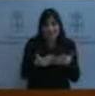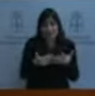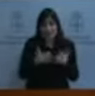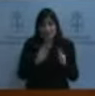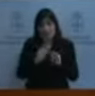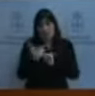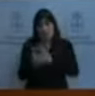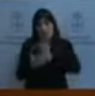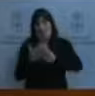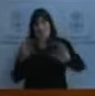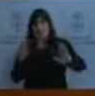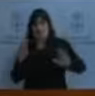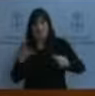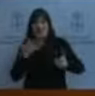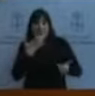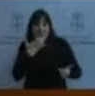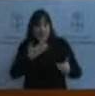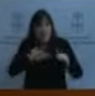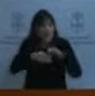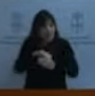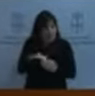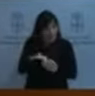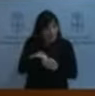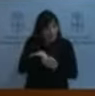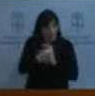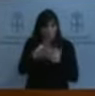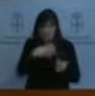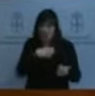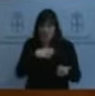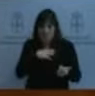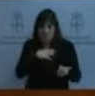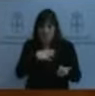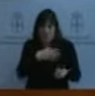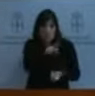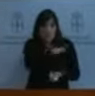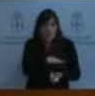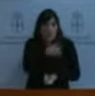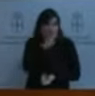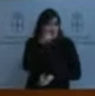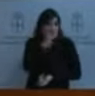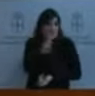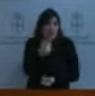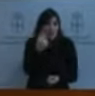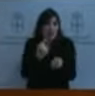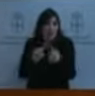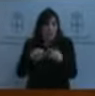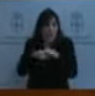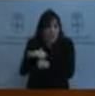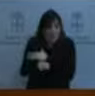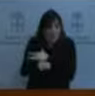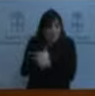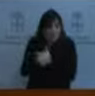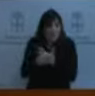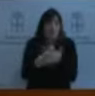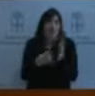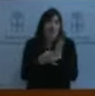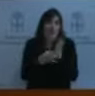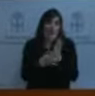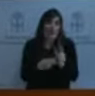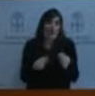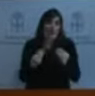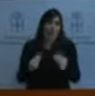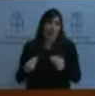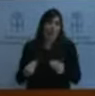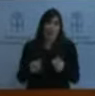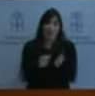desde determinados núcleos rurales en condiciones de calidad a los servicios que proporciona la sociedad de la información y del